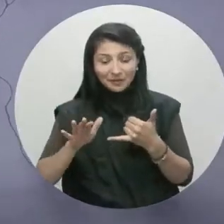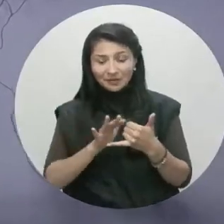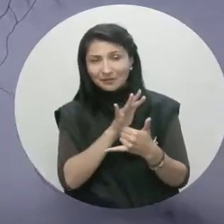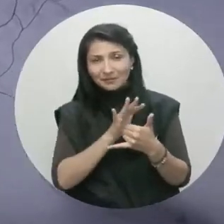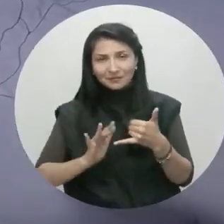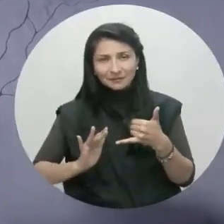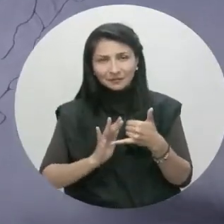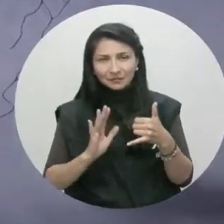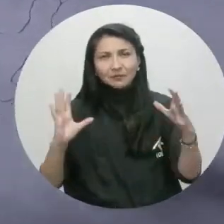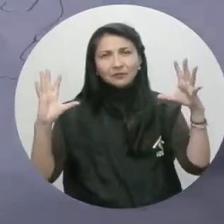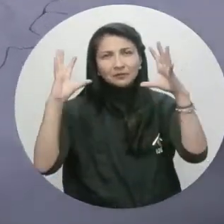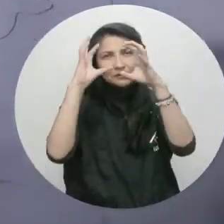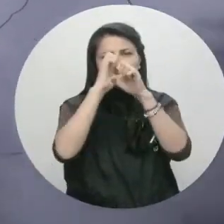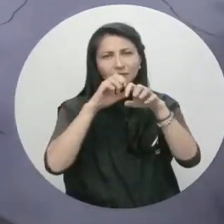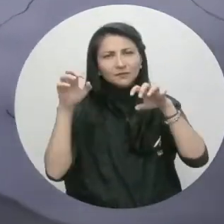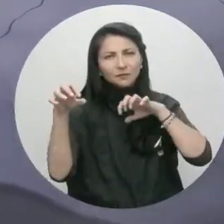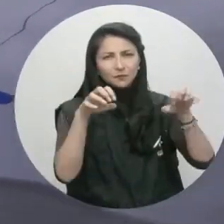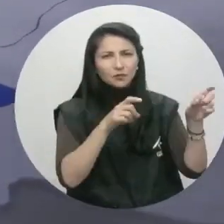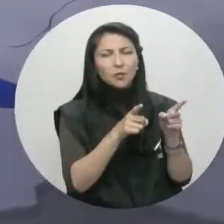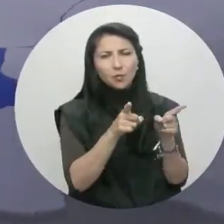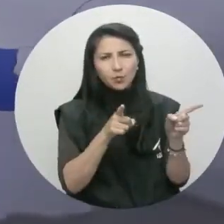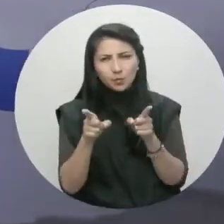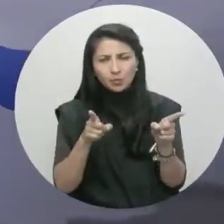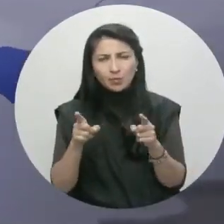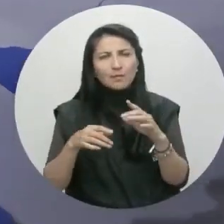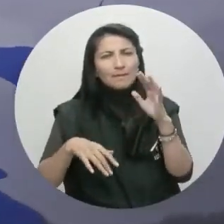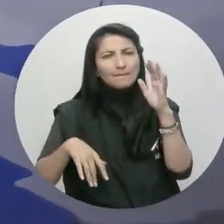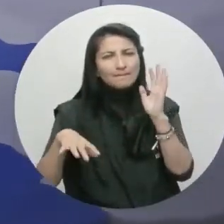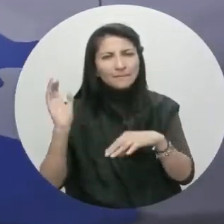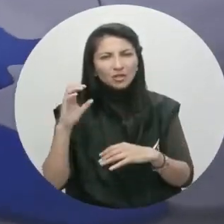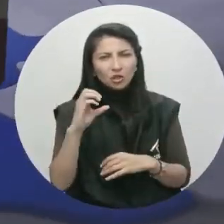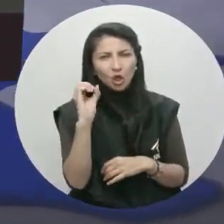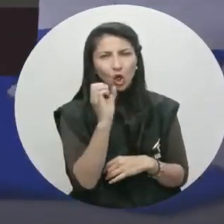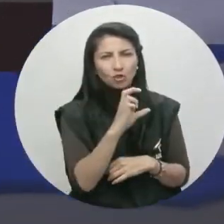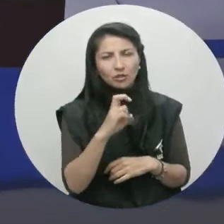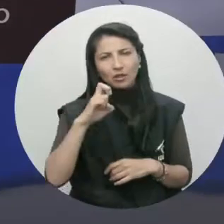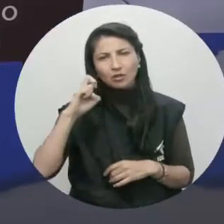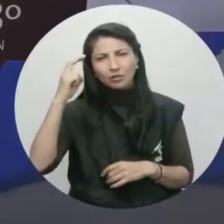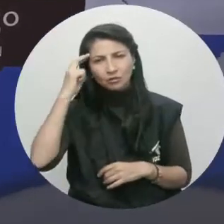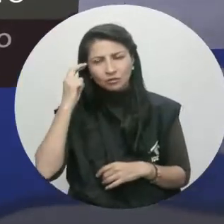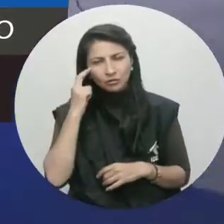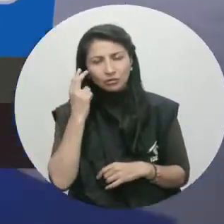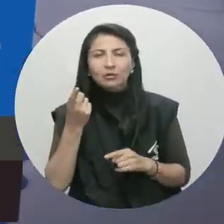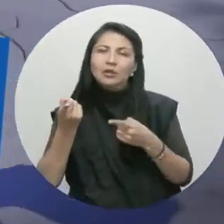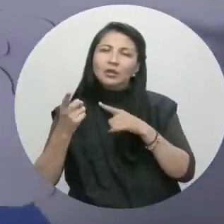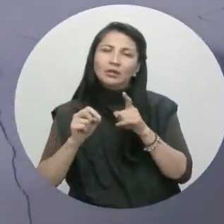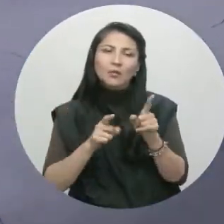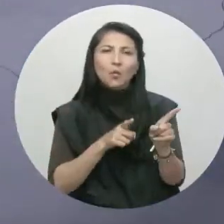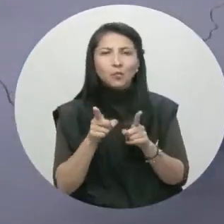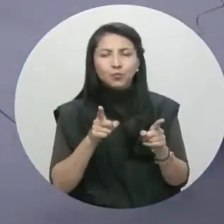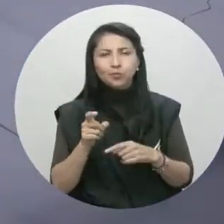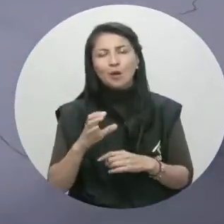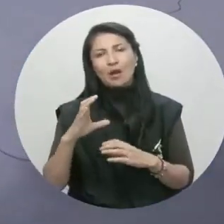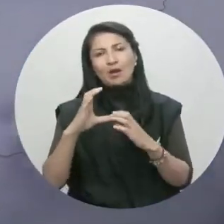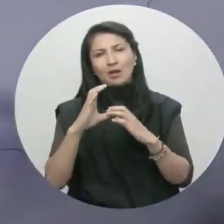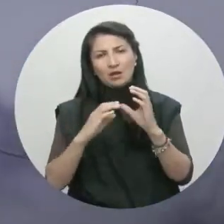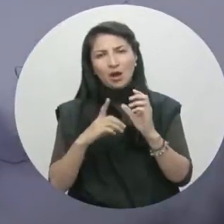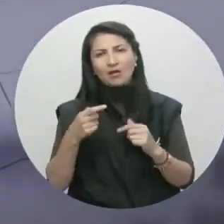noche se mantienen las lluvias en la región, especialmente al occidente y norte del Chocó y en sectores del Valle del Cauca y Cauca.